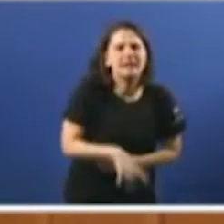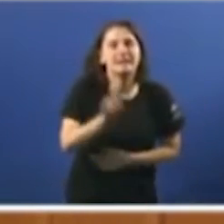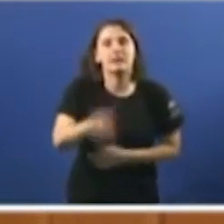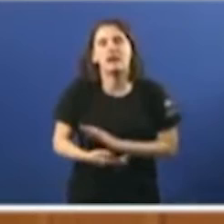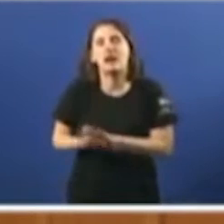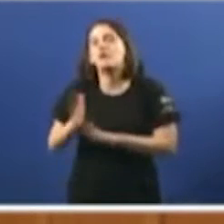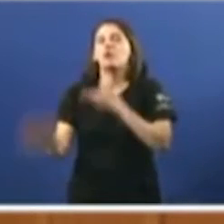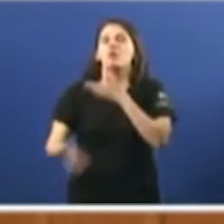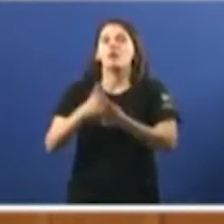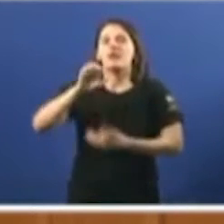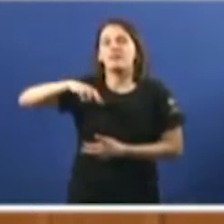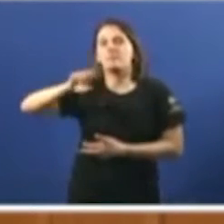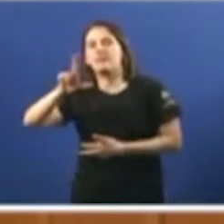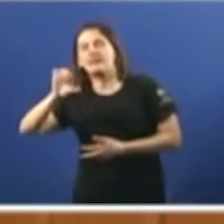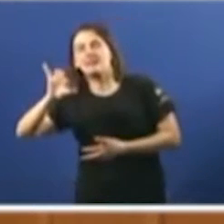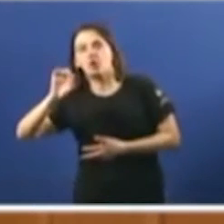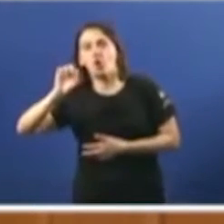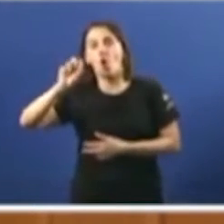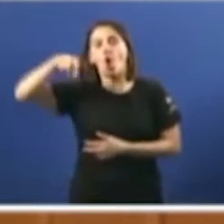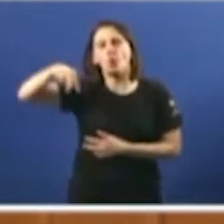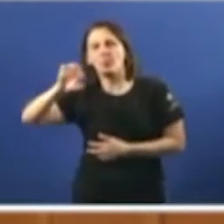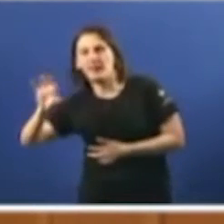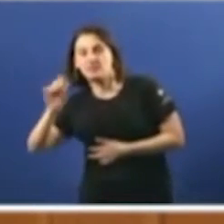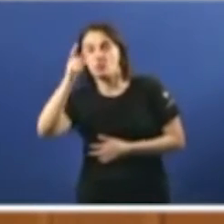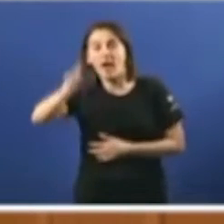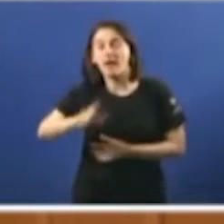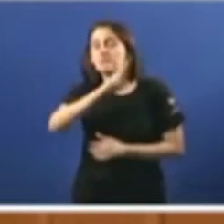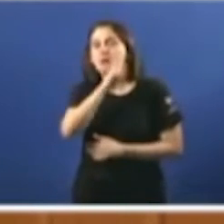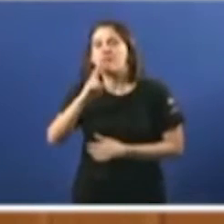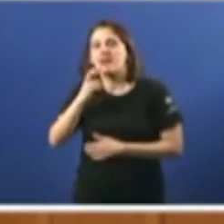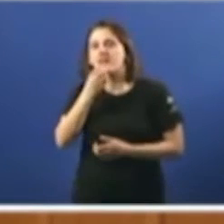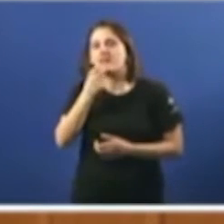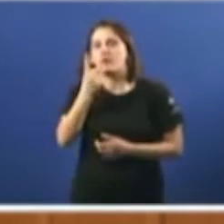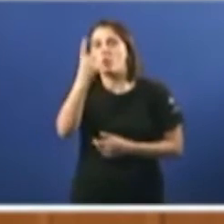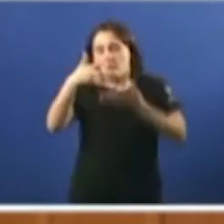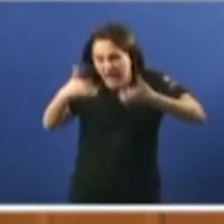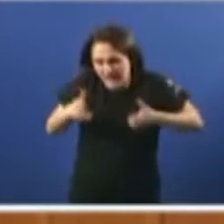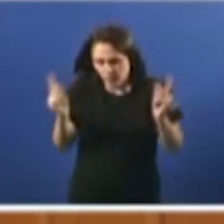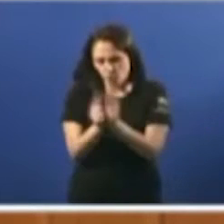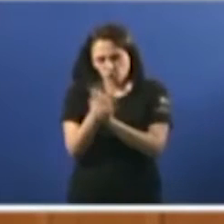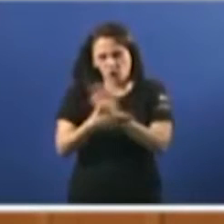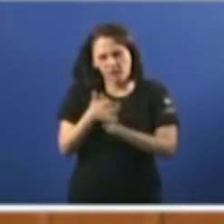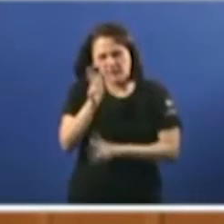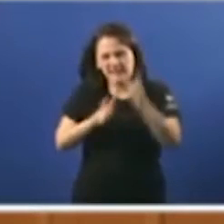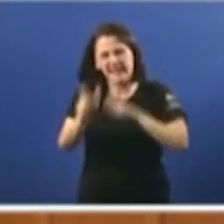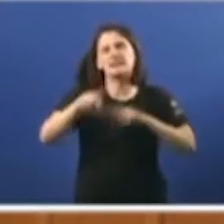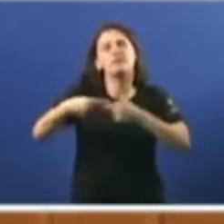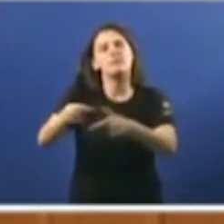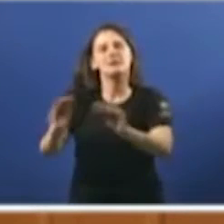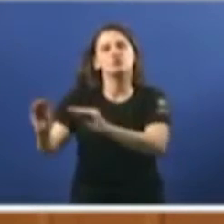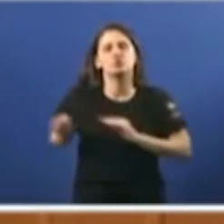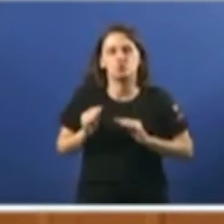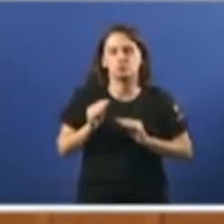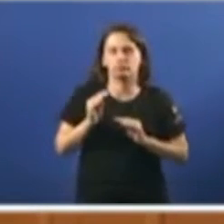sobre o peche do Emilio Navascoés en Outes. Aqui unha vez máis a valedora dedica apenas un parágrafo a falar das queixas das familias